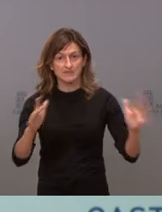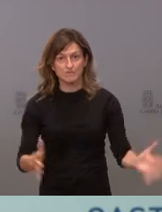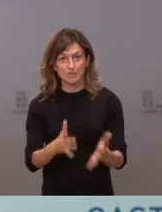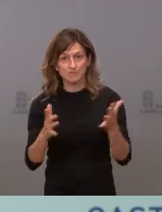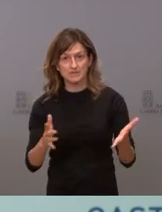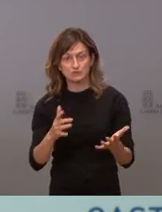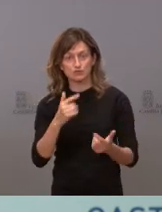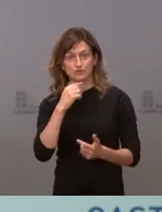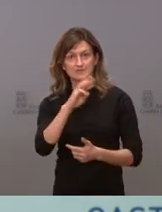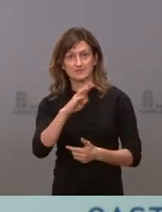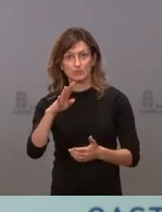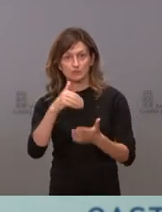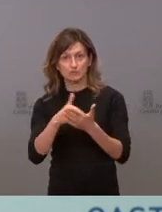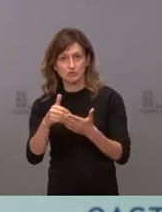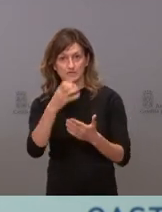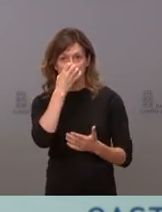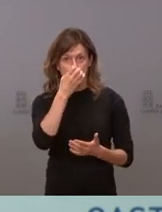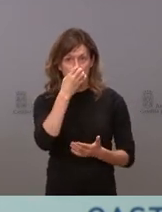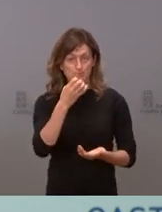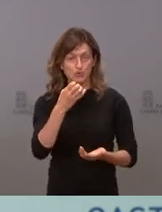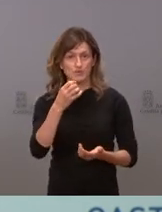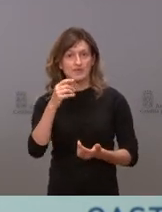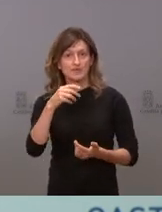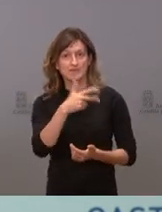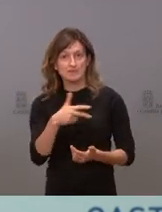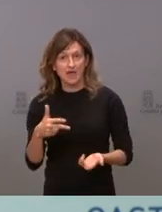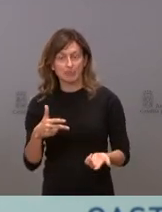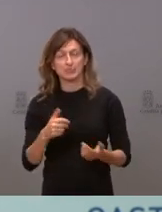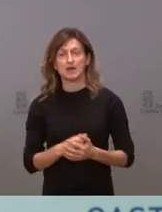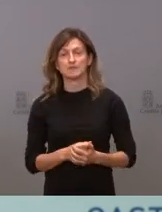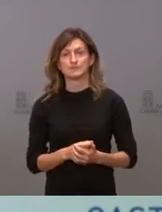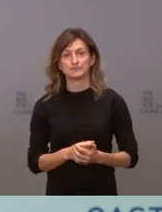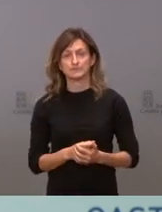Ávila, de 34 millones, en Medina del Campo, en Miranda del Ebro.